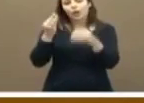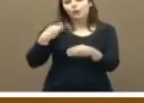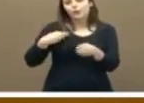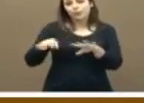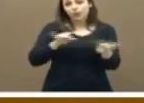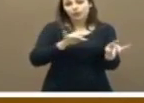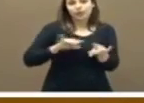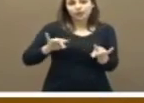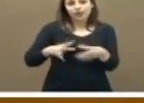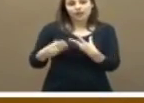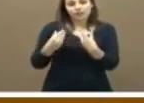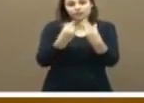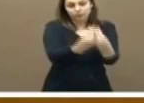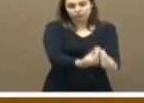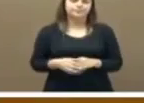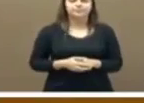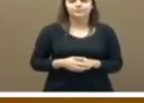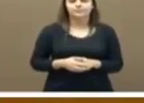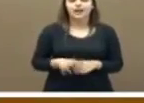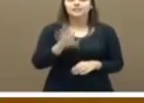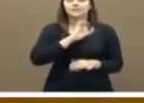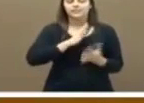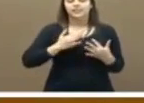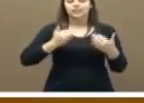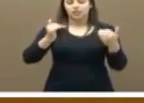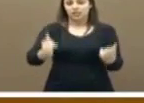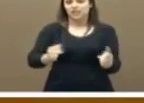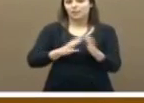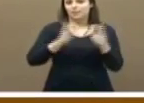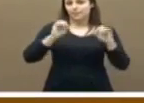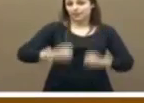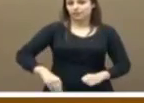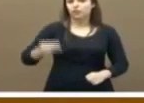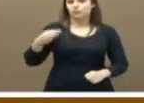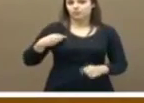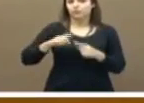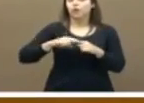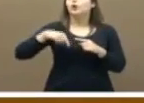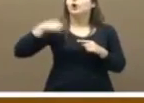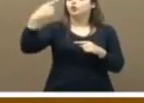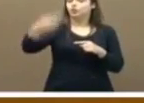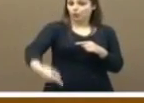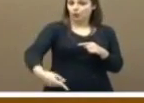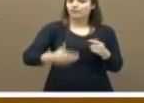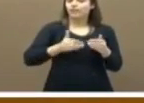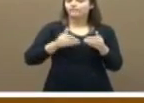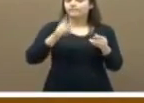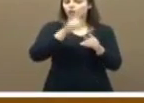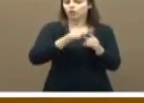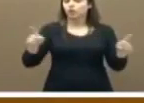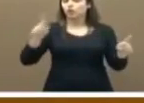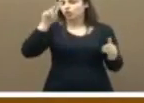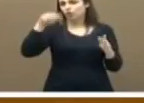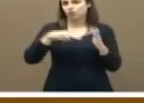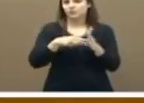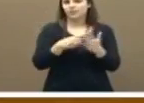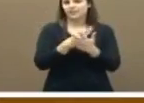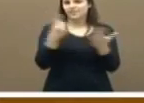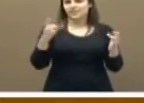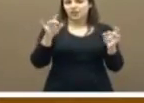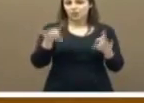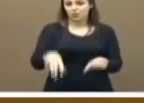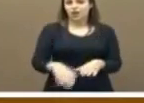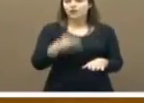de Personas con Discapacidad. Aunque este pacto tendrá sus frutos a lo largo del año 2016, como fue